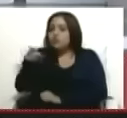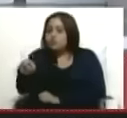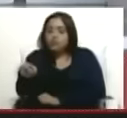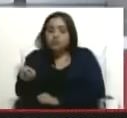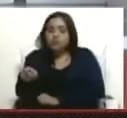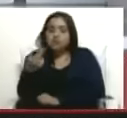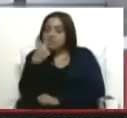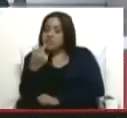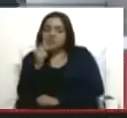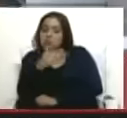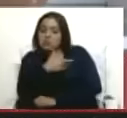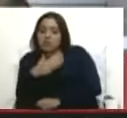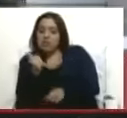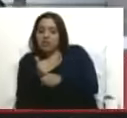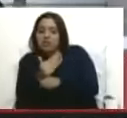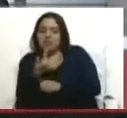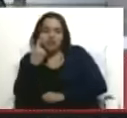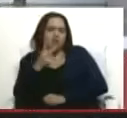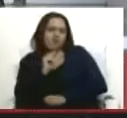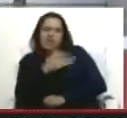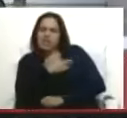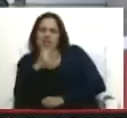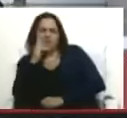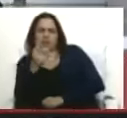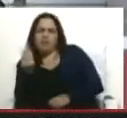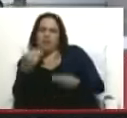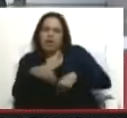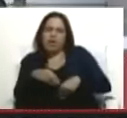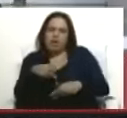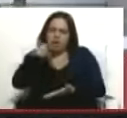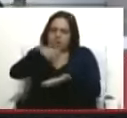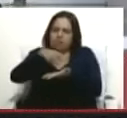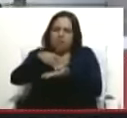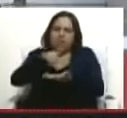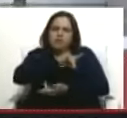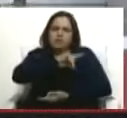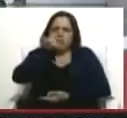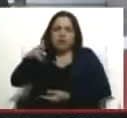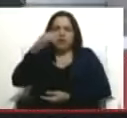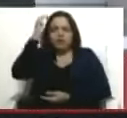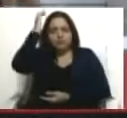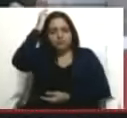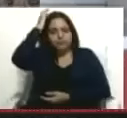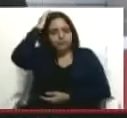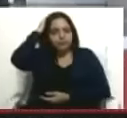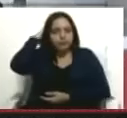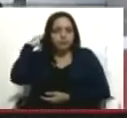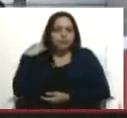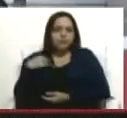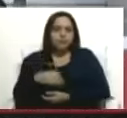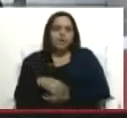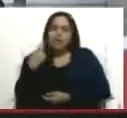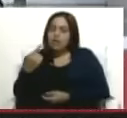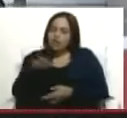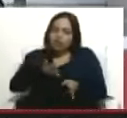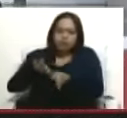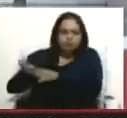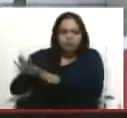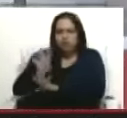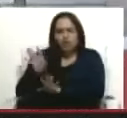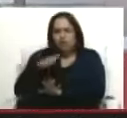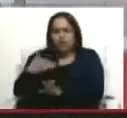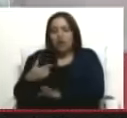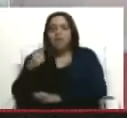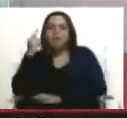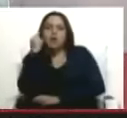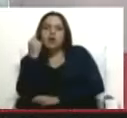rechazaste, es más, él le dijo que no quería verla más en sus giras, ¿no? Que, o sea, que se quedara al margen. Y ella juró,